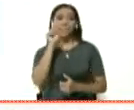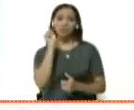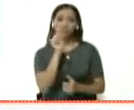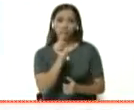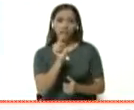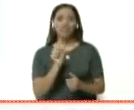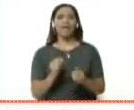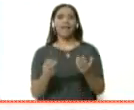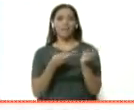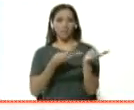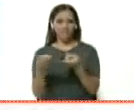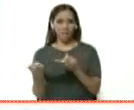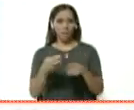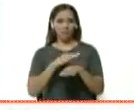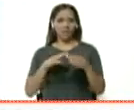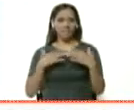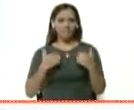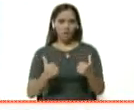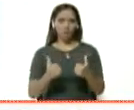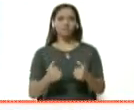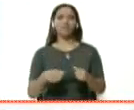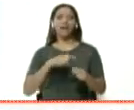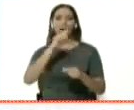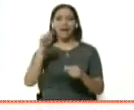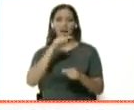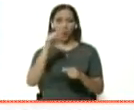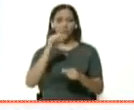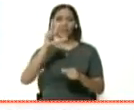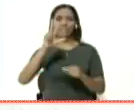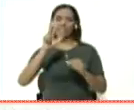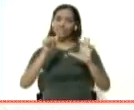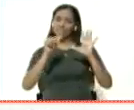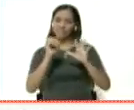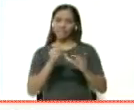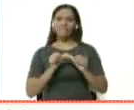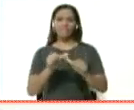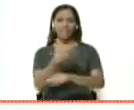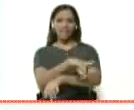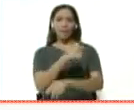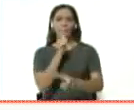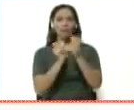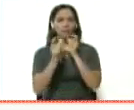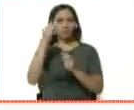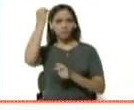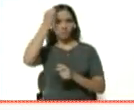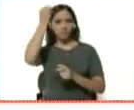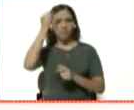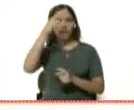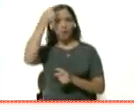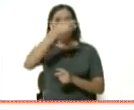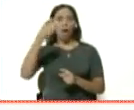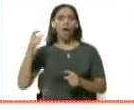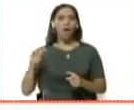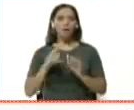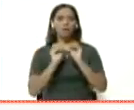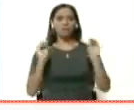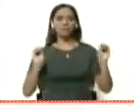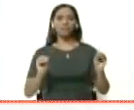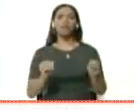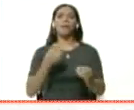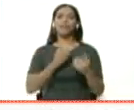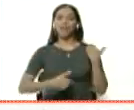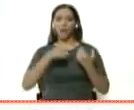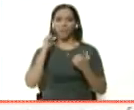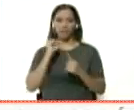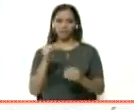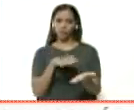invitado, el ministro de la Salud? Arroba 360 sigue en la calle consultando las inquietudes del pueblo ante los recientes anuncios del presidente Nicolás